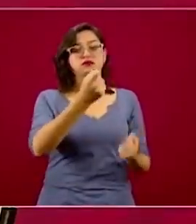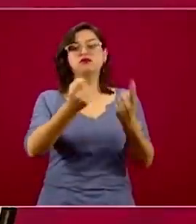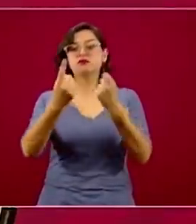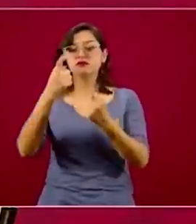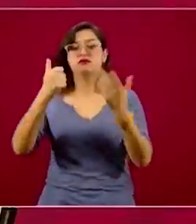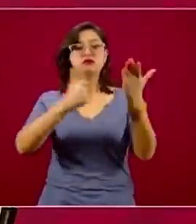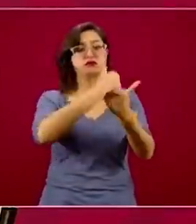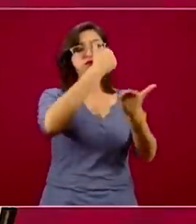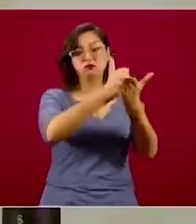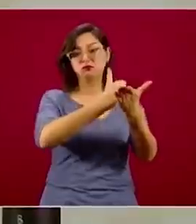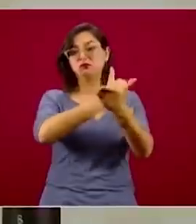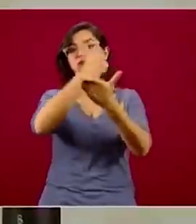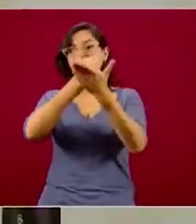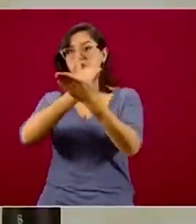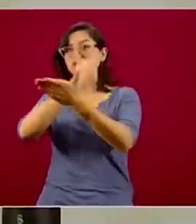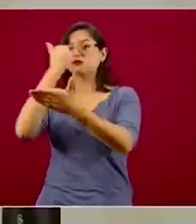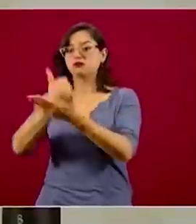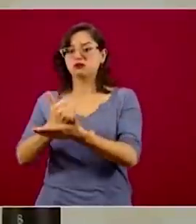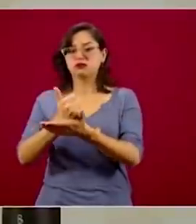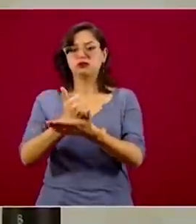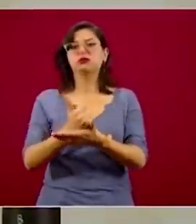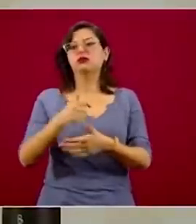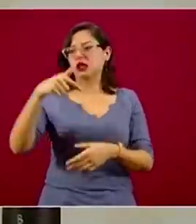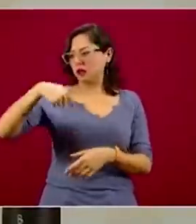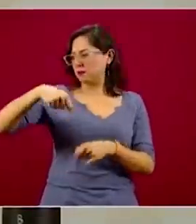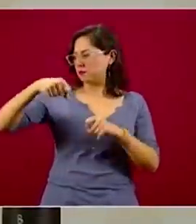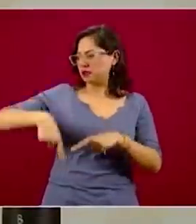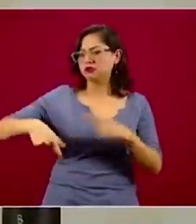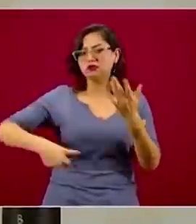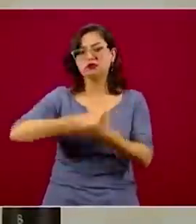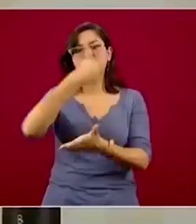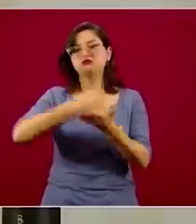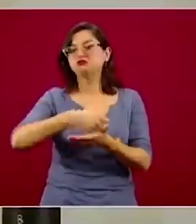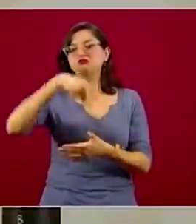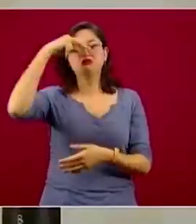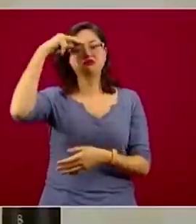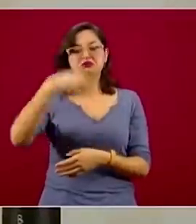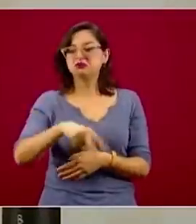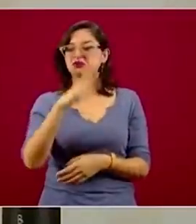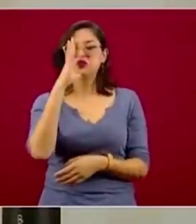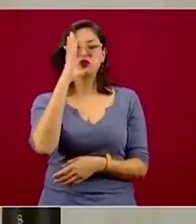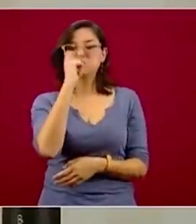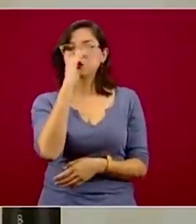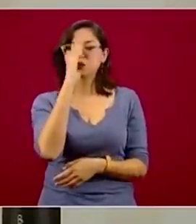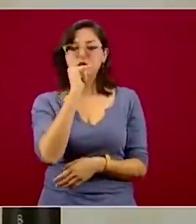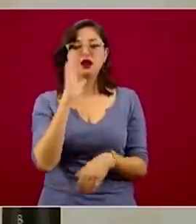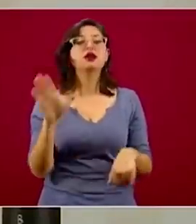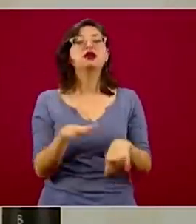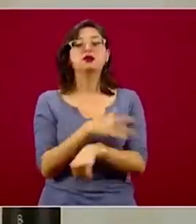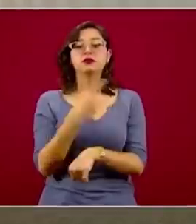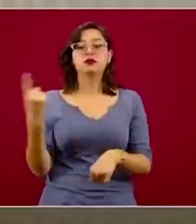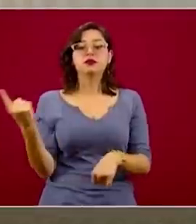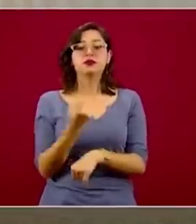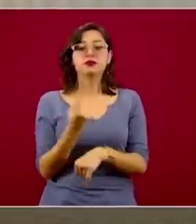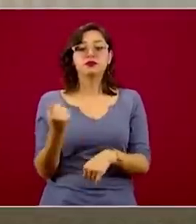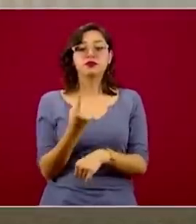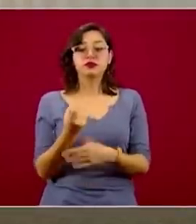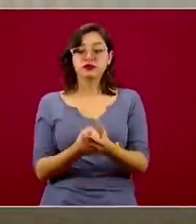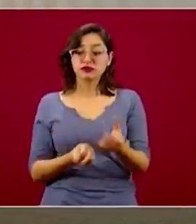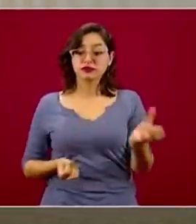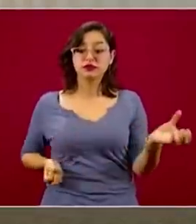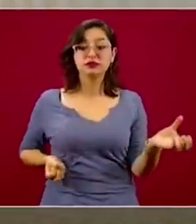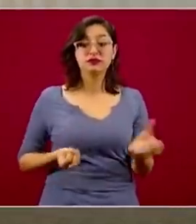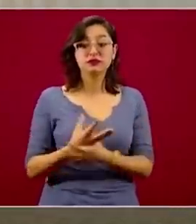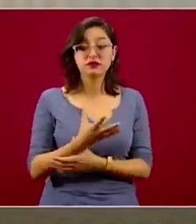principalmente ciudades, desde luego incluye la Ciudad de México, no se puede hacer eso, porque en caso de hacerlo pondríamos